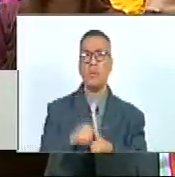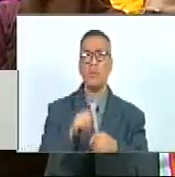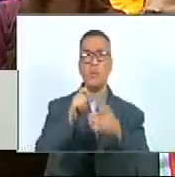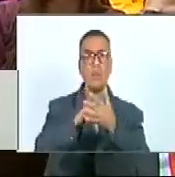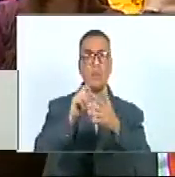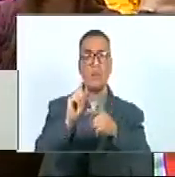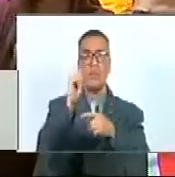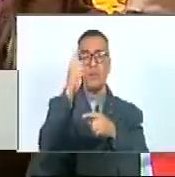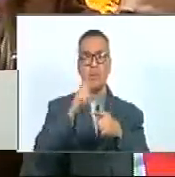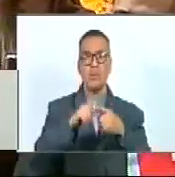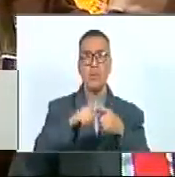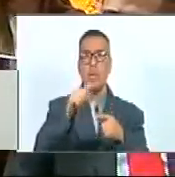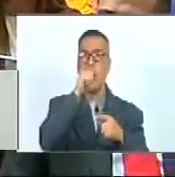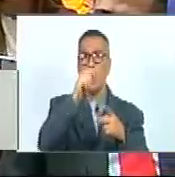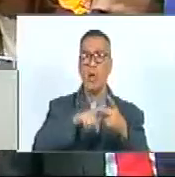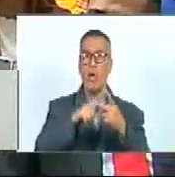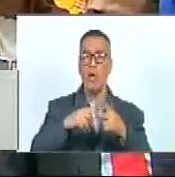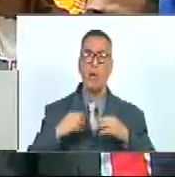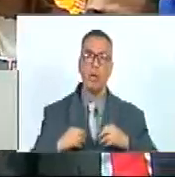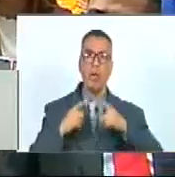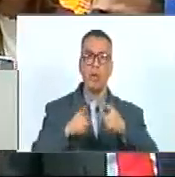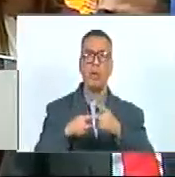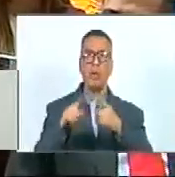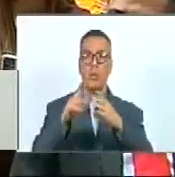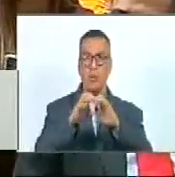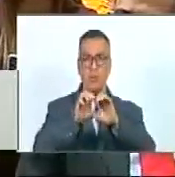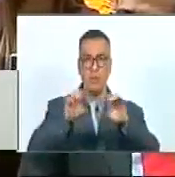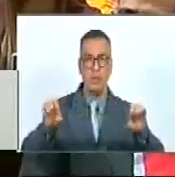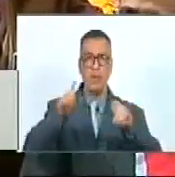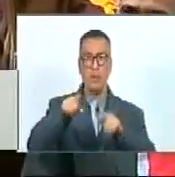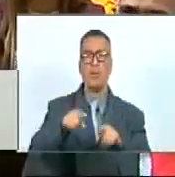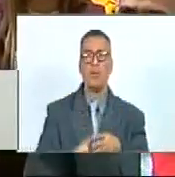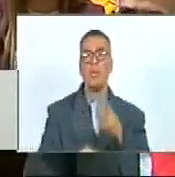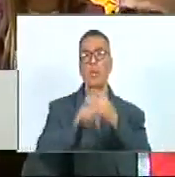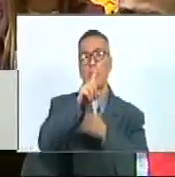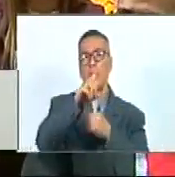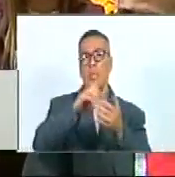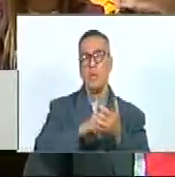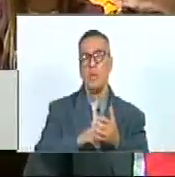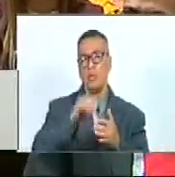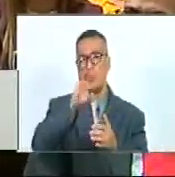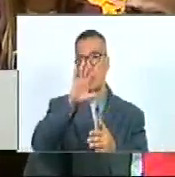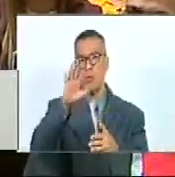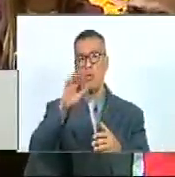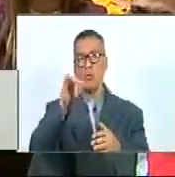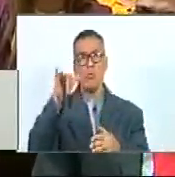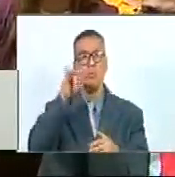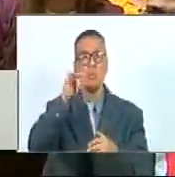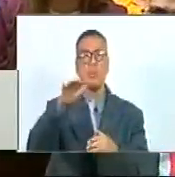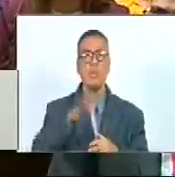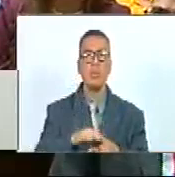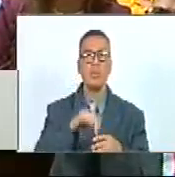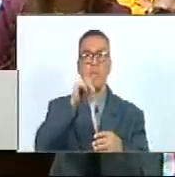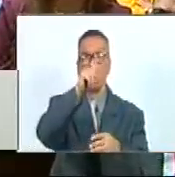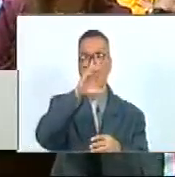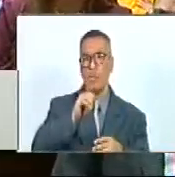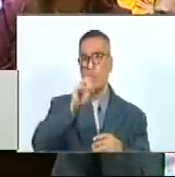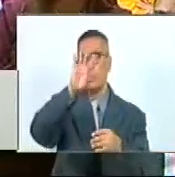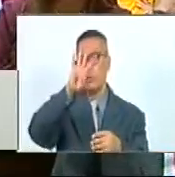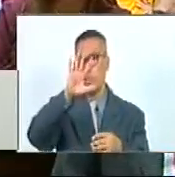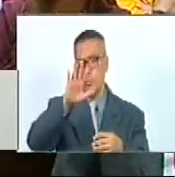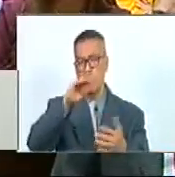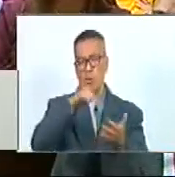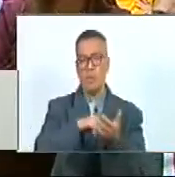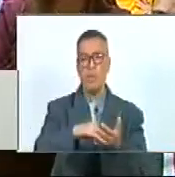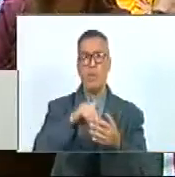como prioridad agua salud y educación de esos 105.000 denuncias se han solventado 98